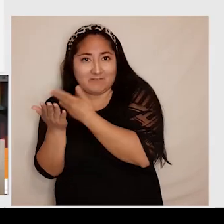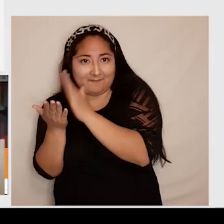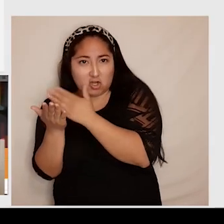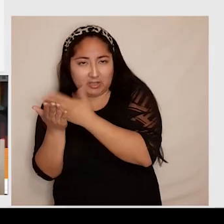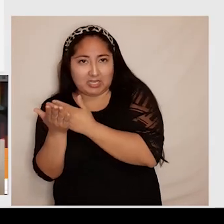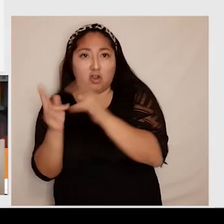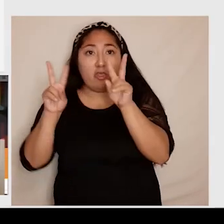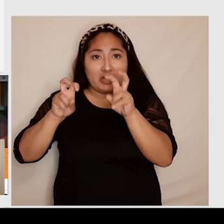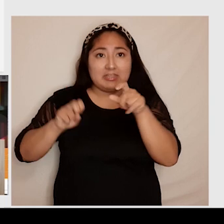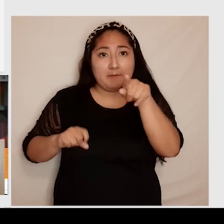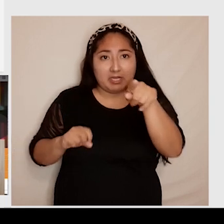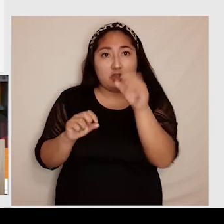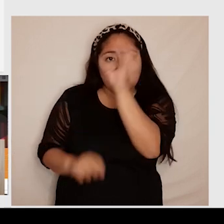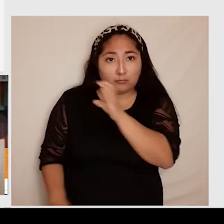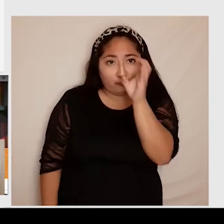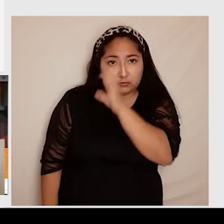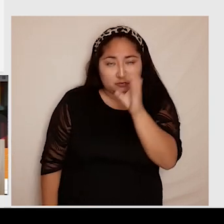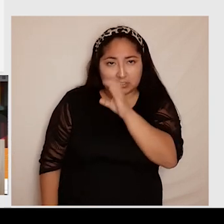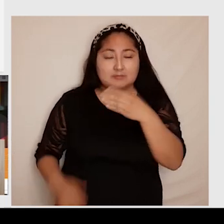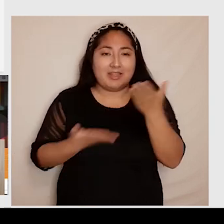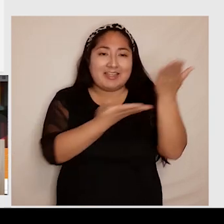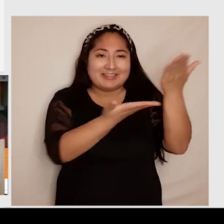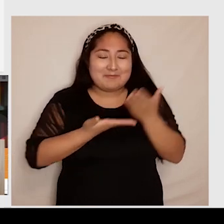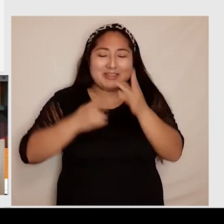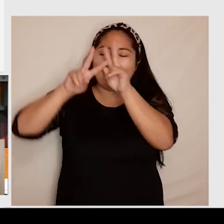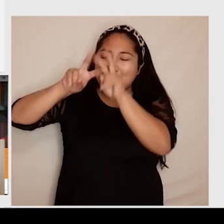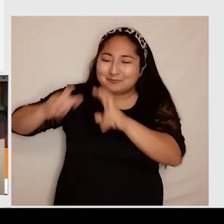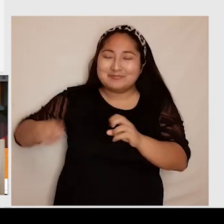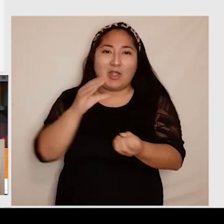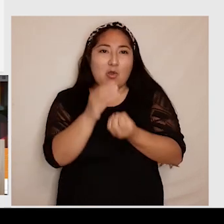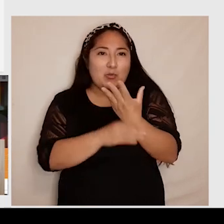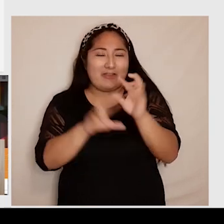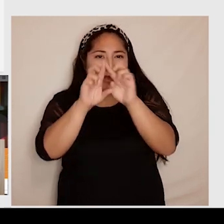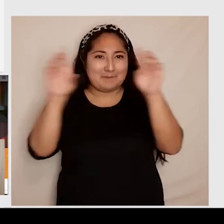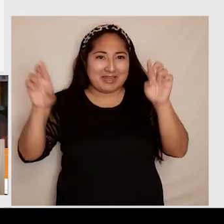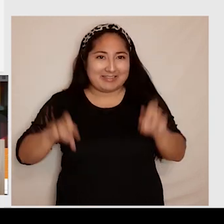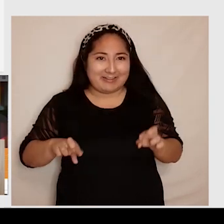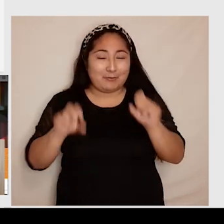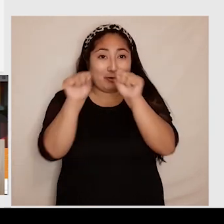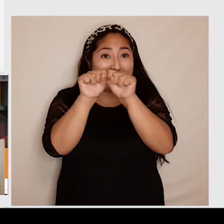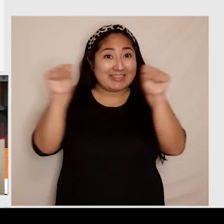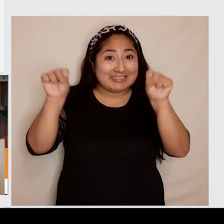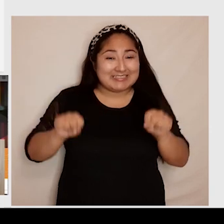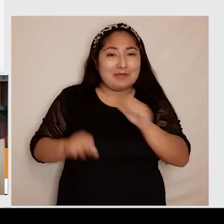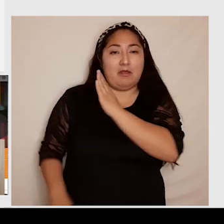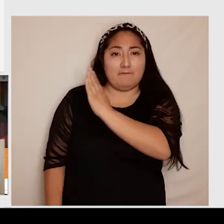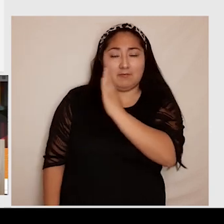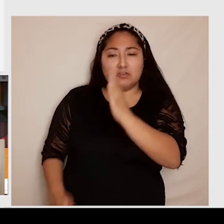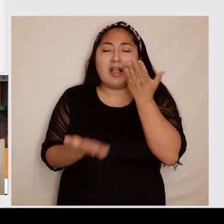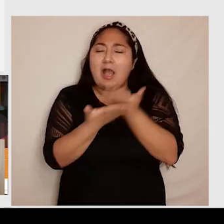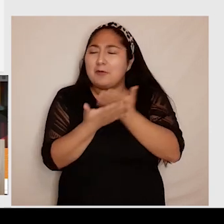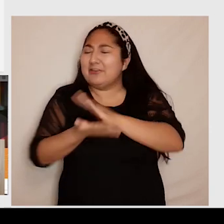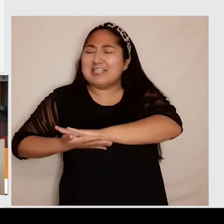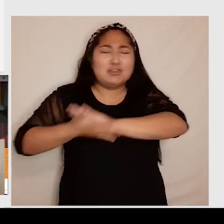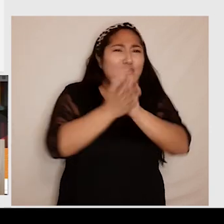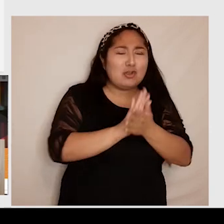Te invitamos a explorar el nuevo descubridor del sistema de bibliotecas y aprovechar todos los recursos que ponemos a disposición